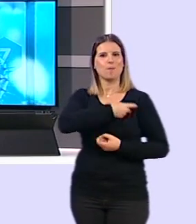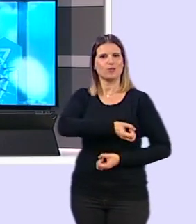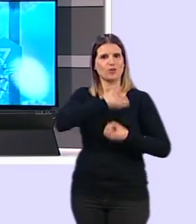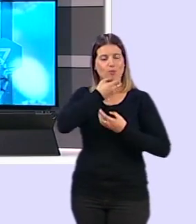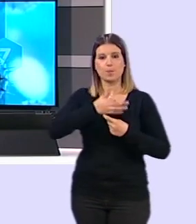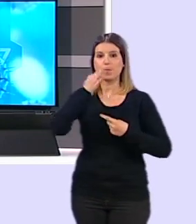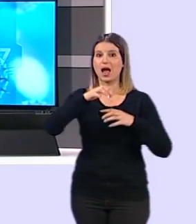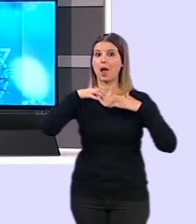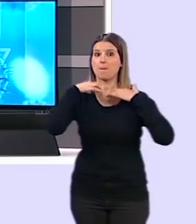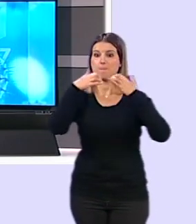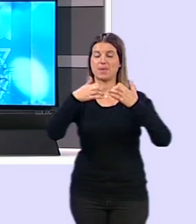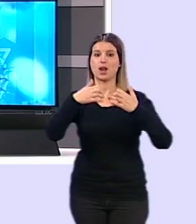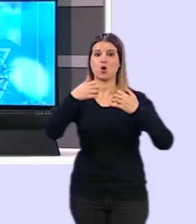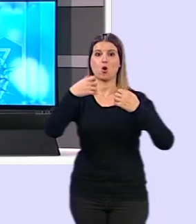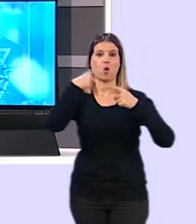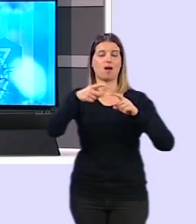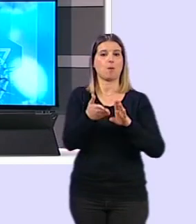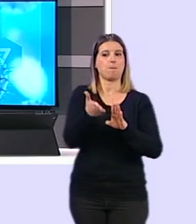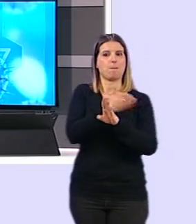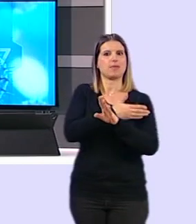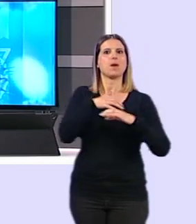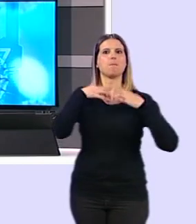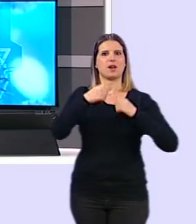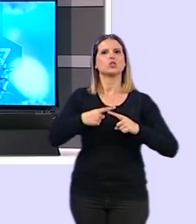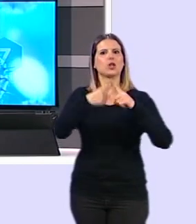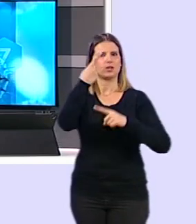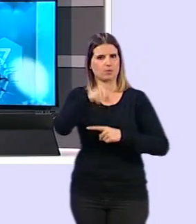Pleno Ordinario de ese mes, y uno previo que será extraordinario.